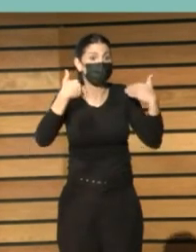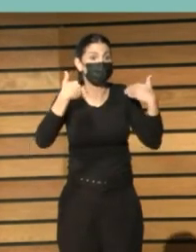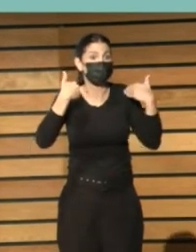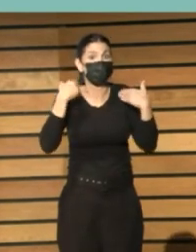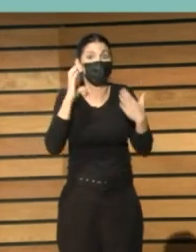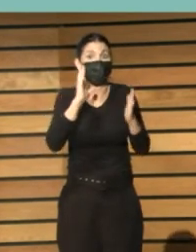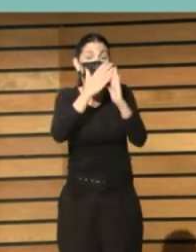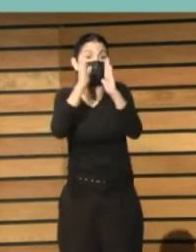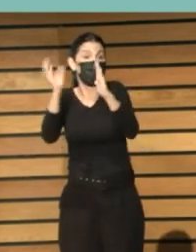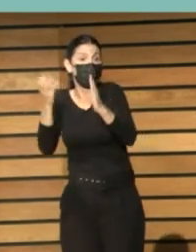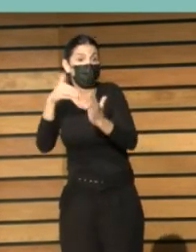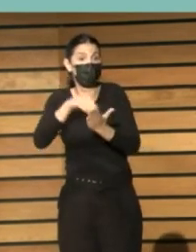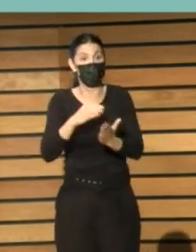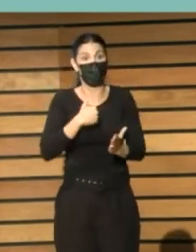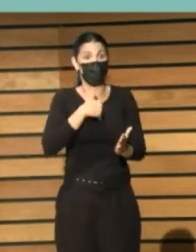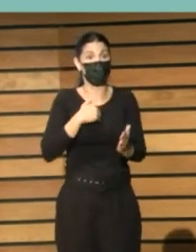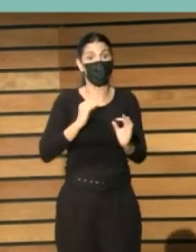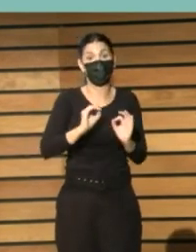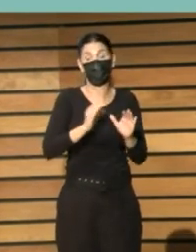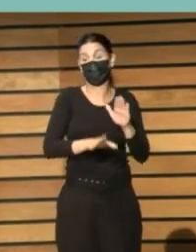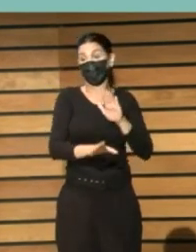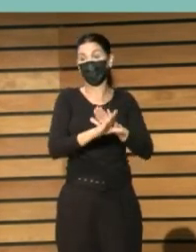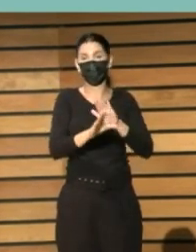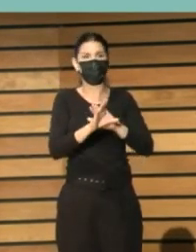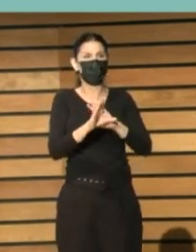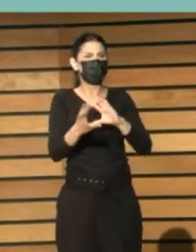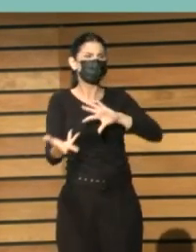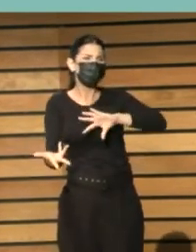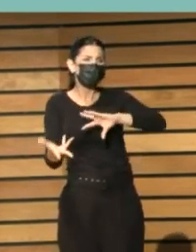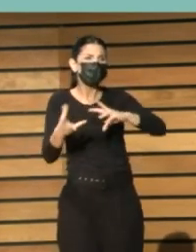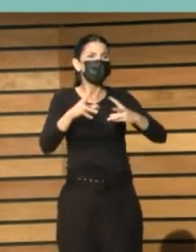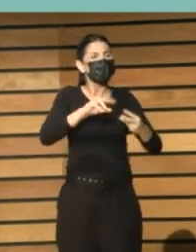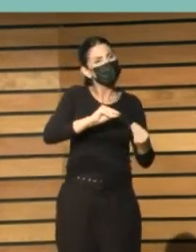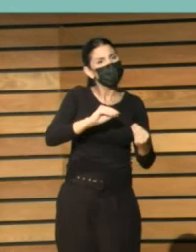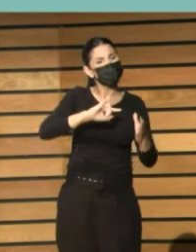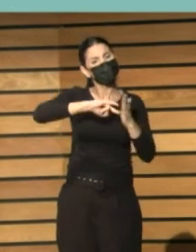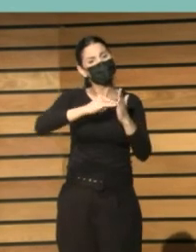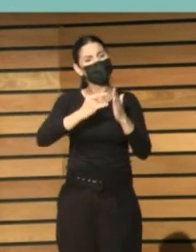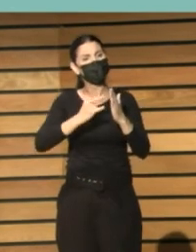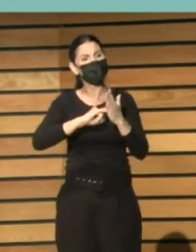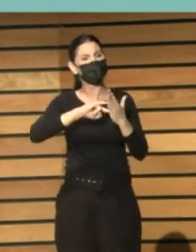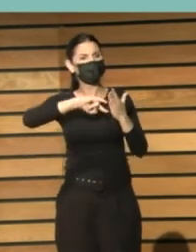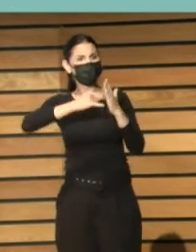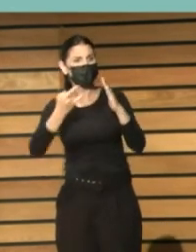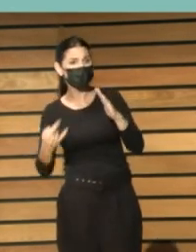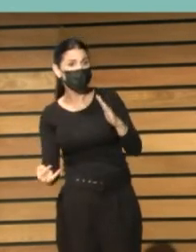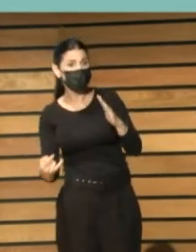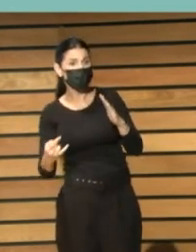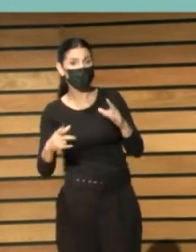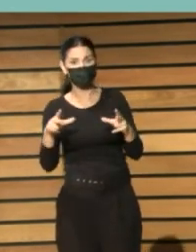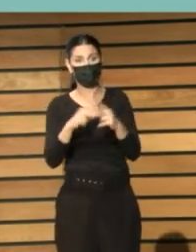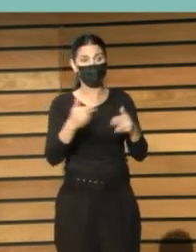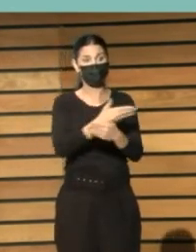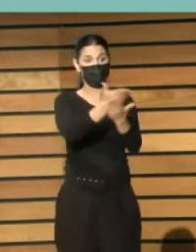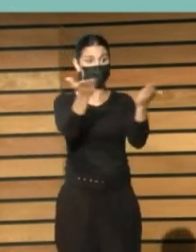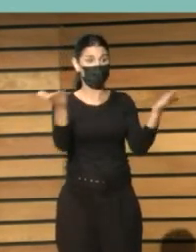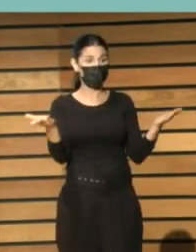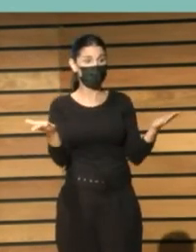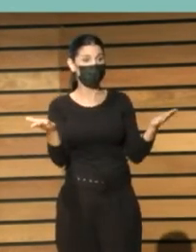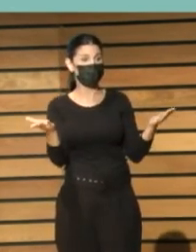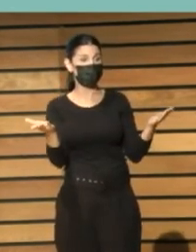permanece continúa lo que varía alrededor es la tecnología con la que se mueve la ciudadanía y por